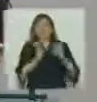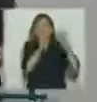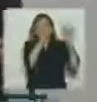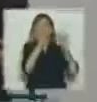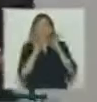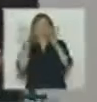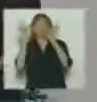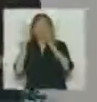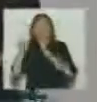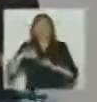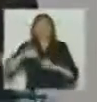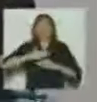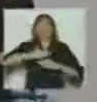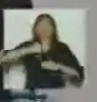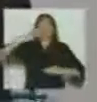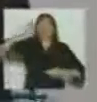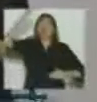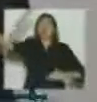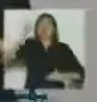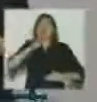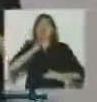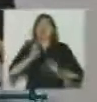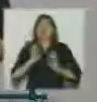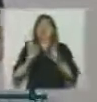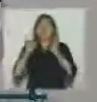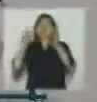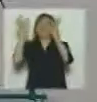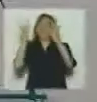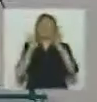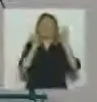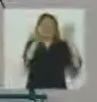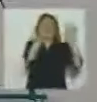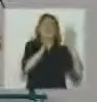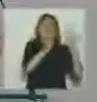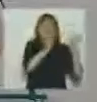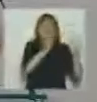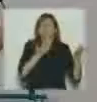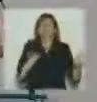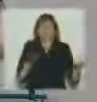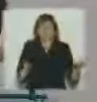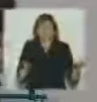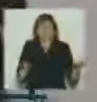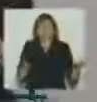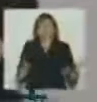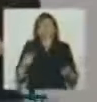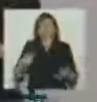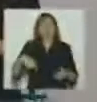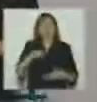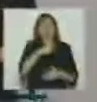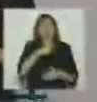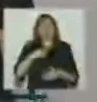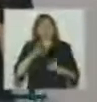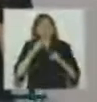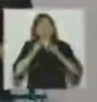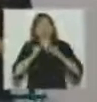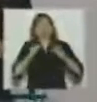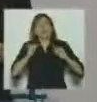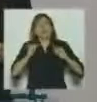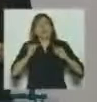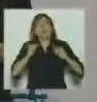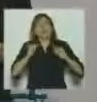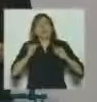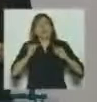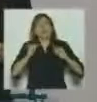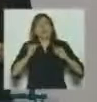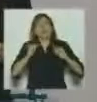a todos los lugares de la República. Y además, esto es bueno. Esto no va contra nadie, al contrario. Yo creo que la competencia